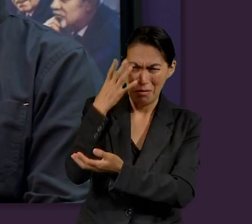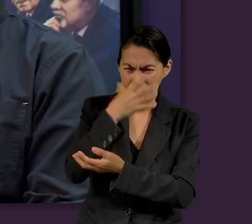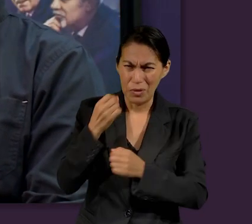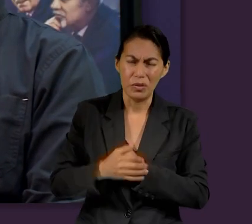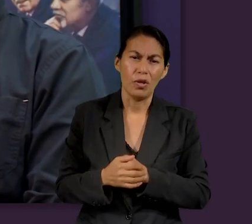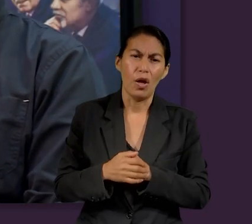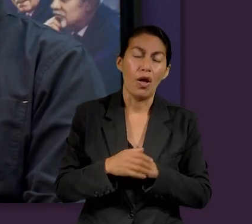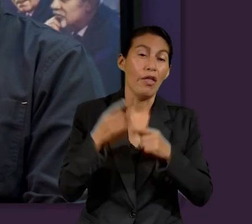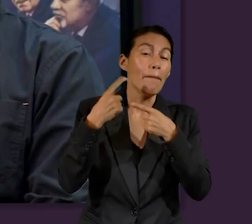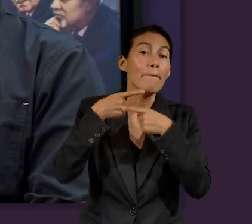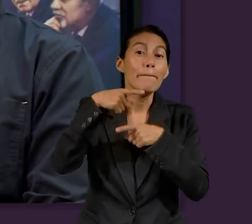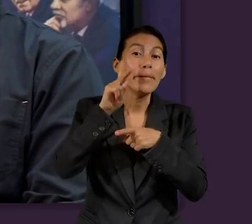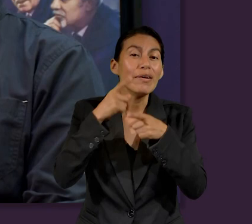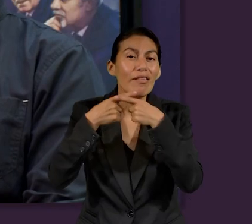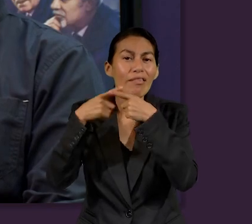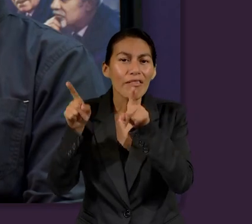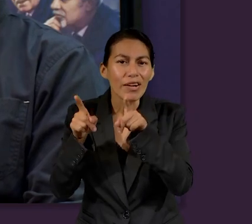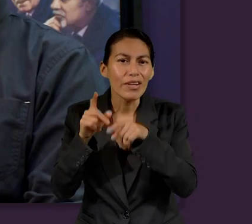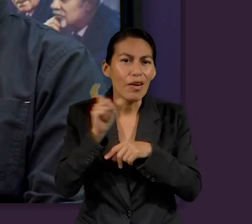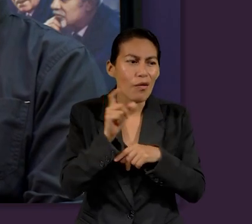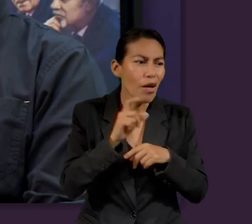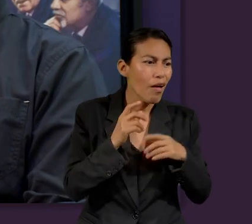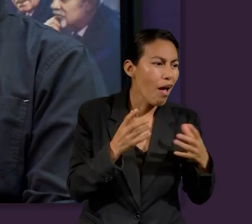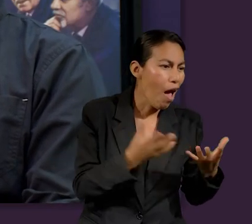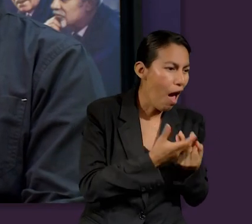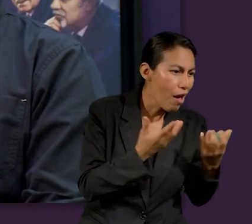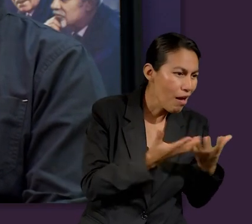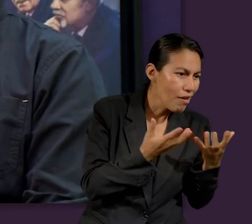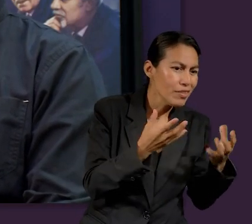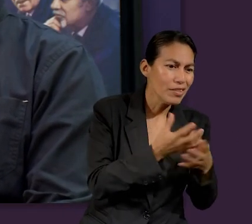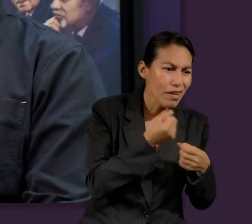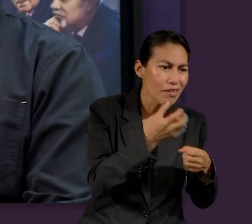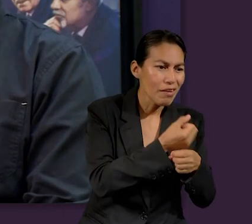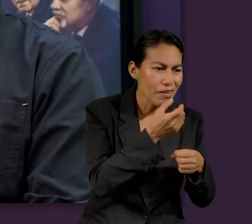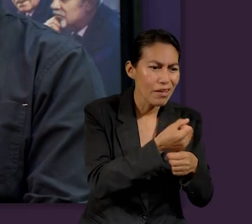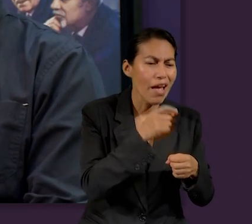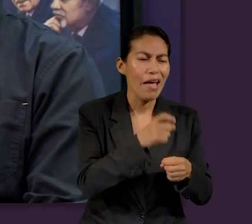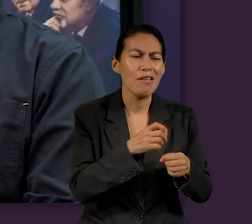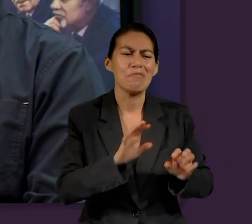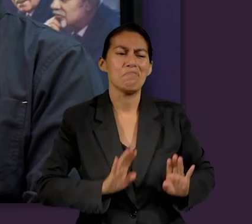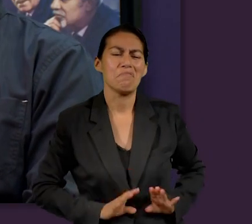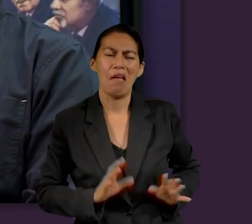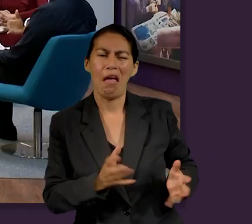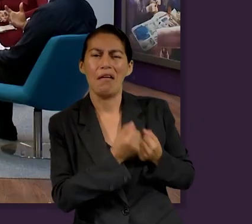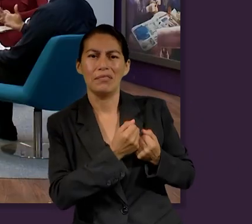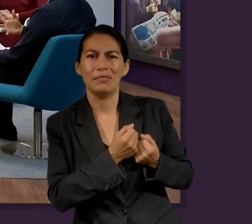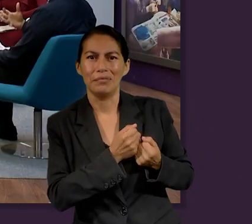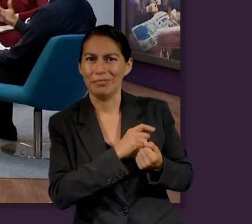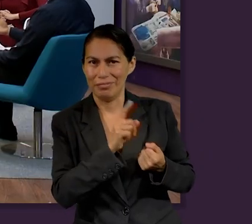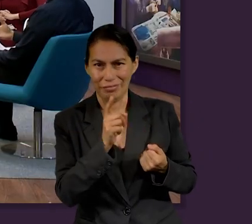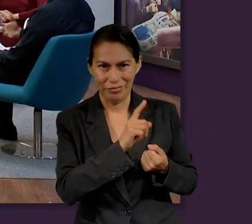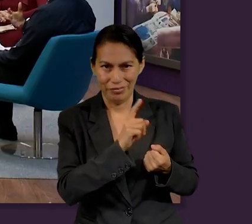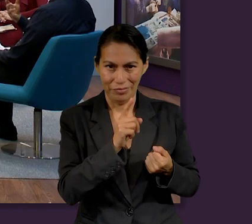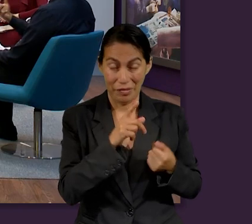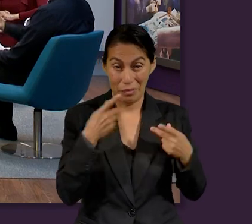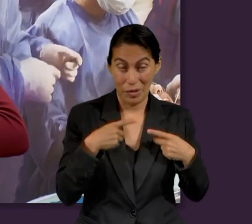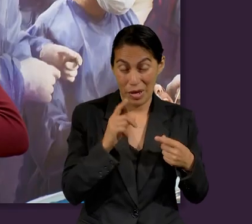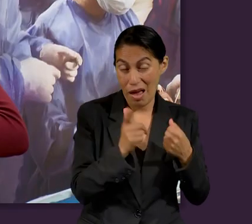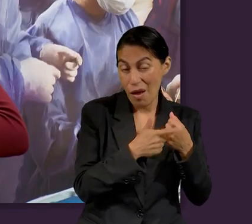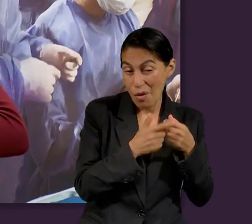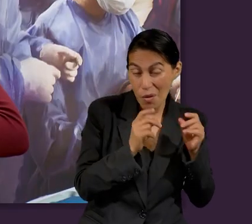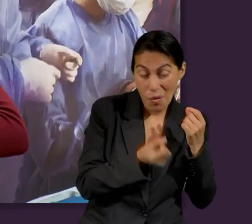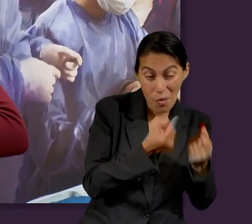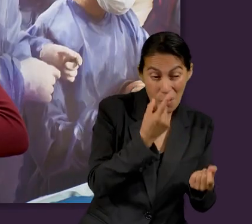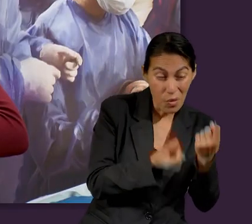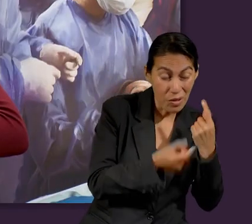realices. Y muchas personas todavía tienen ese concepto de que por medios propios, por hechos que ellos hagan, acciones que